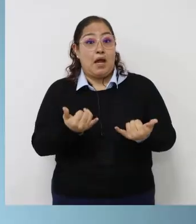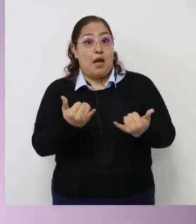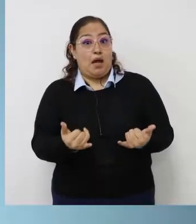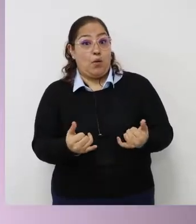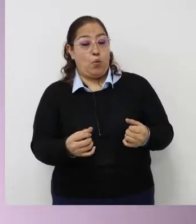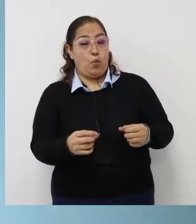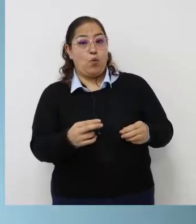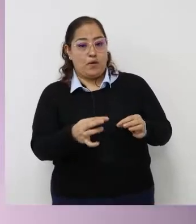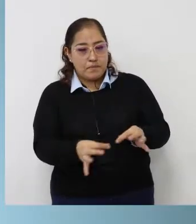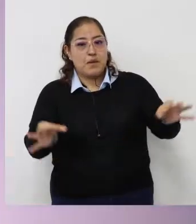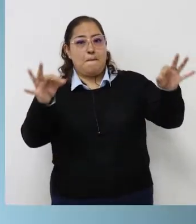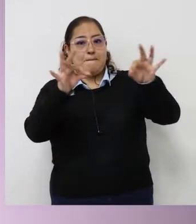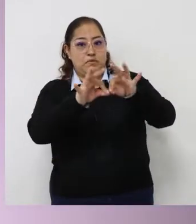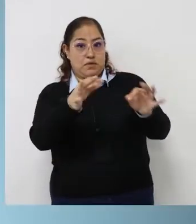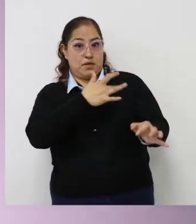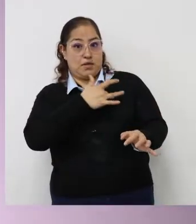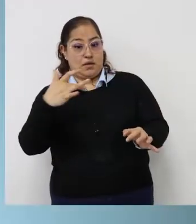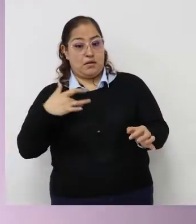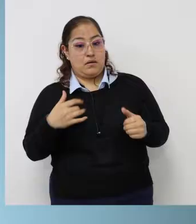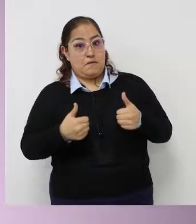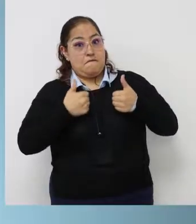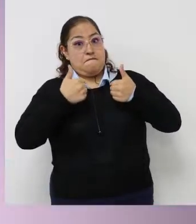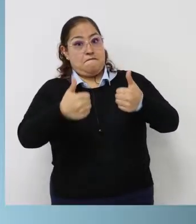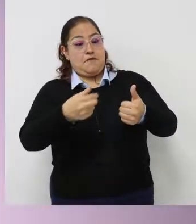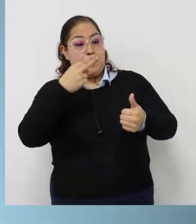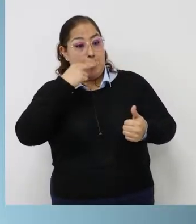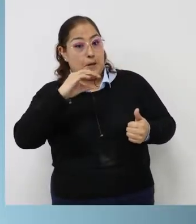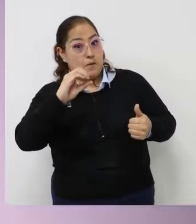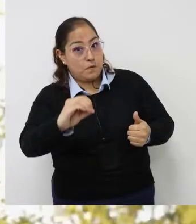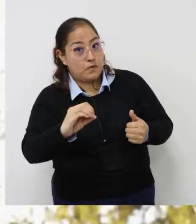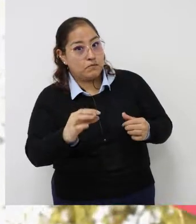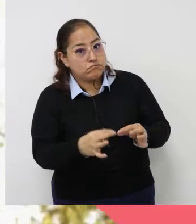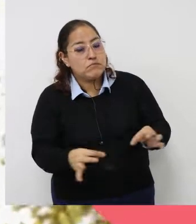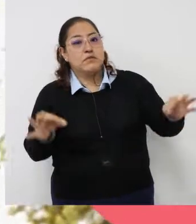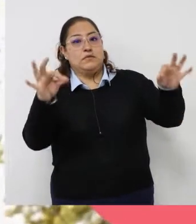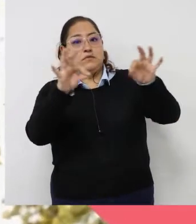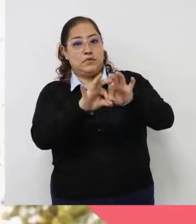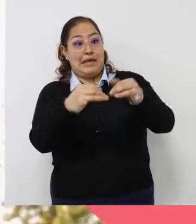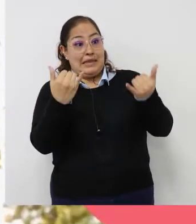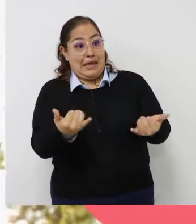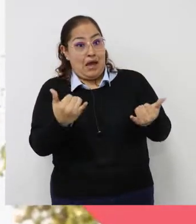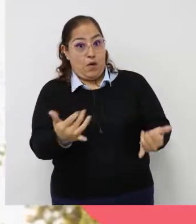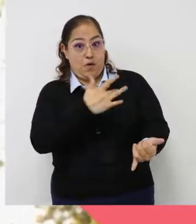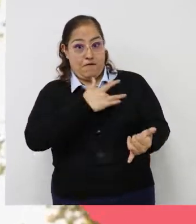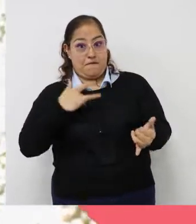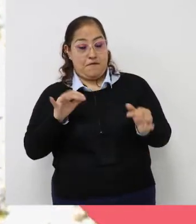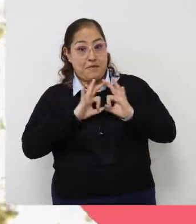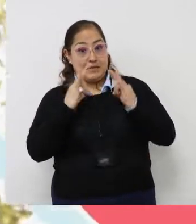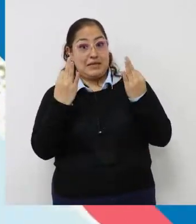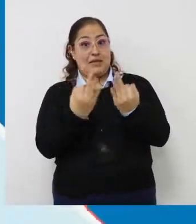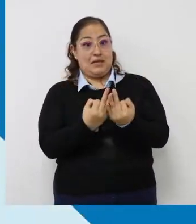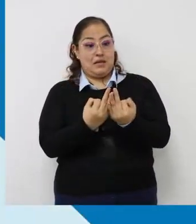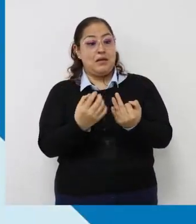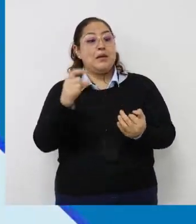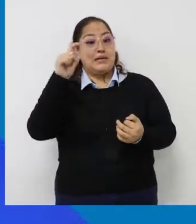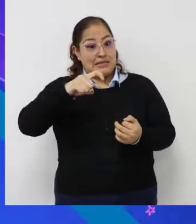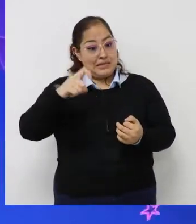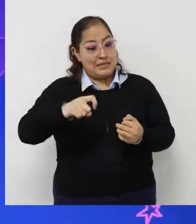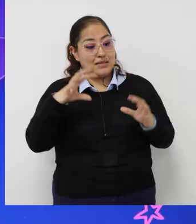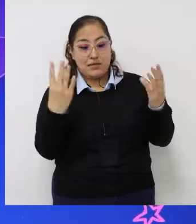En FAMI Sanar queremos que goce bienestar en cada etapa de su vida y protegerlo de la diarrea y la deshidratación.